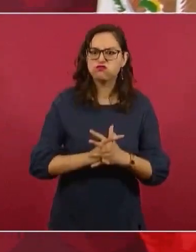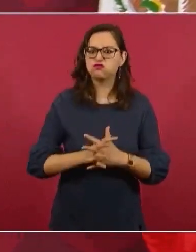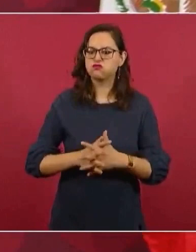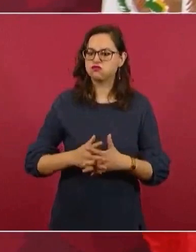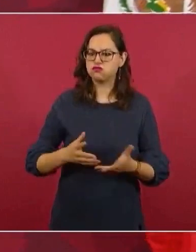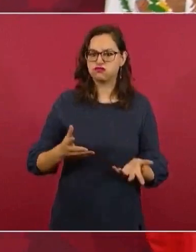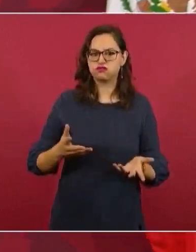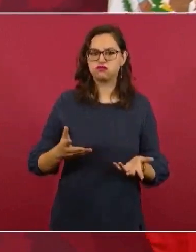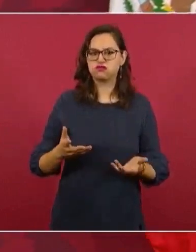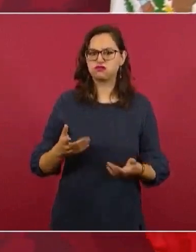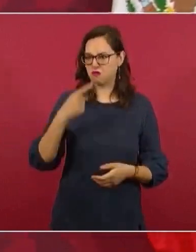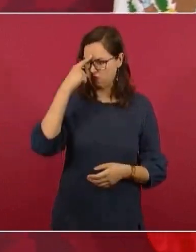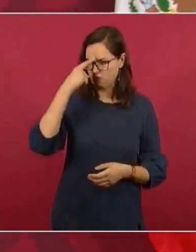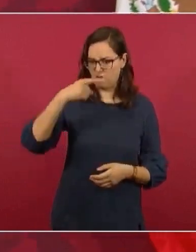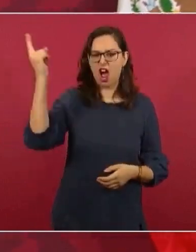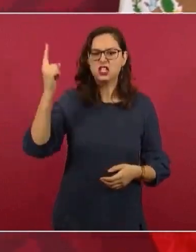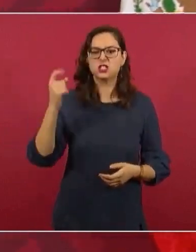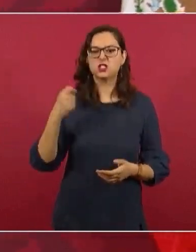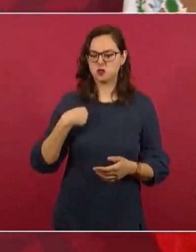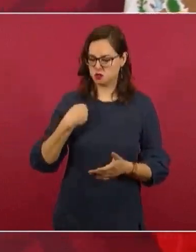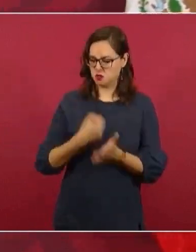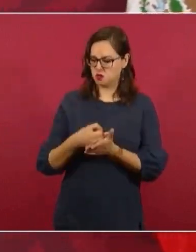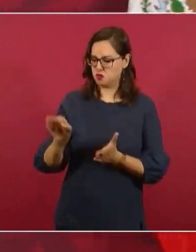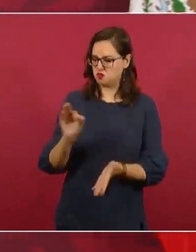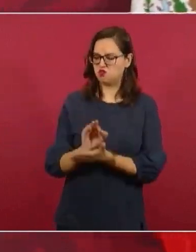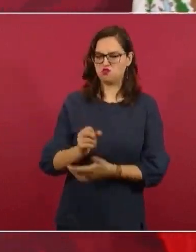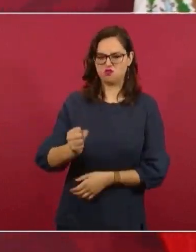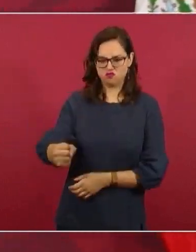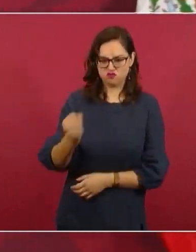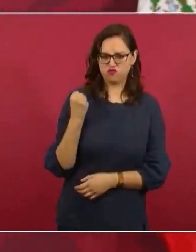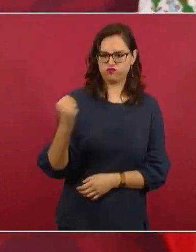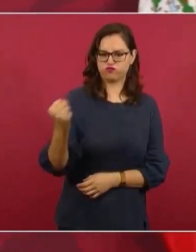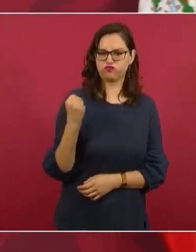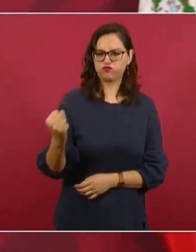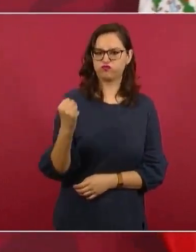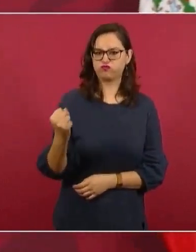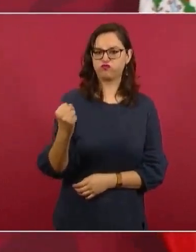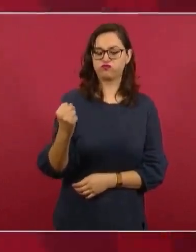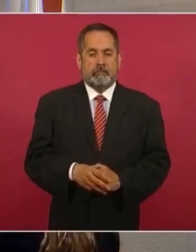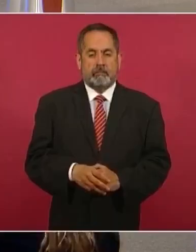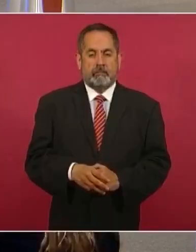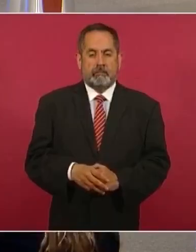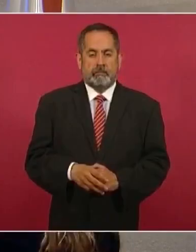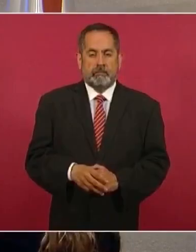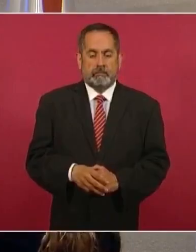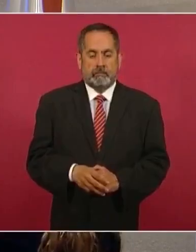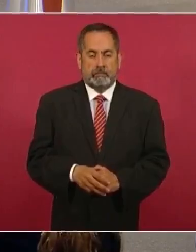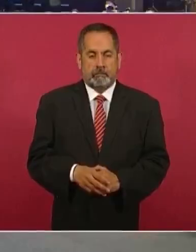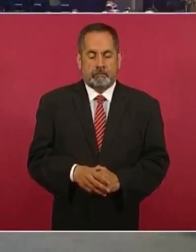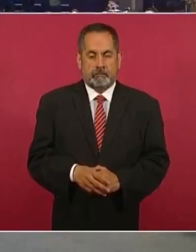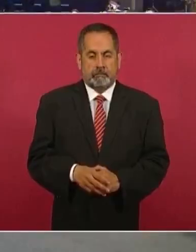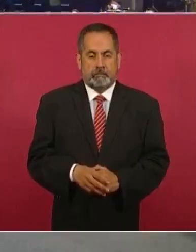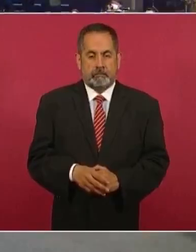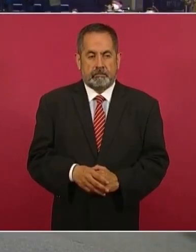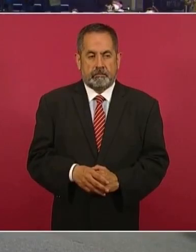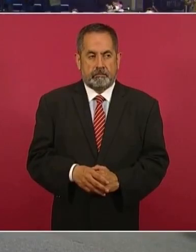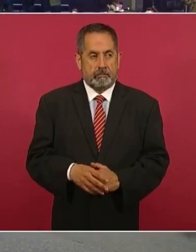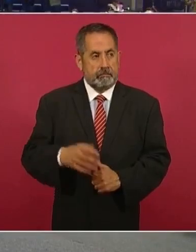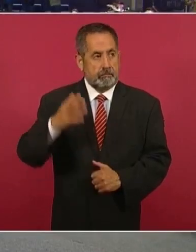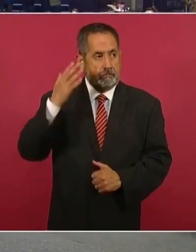no me va a temblar la mano, todo eso que hacían. Les decían